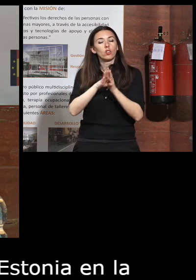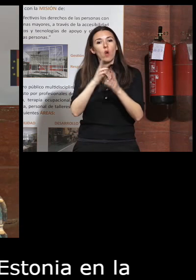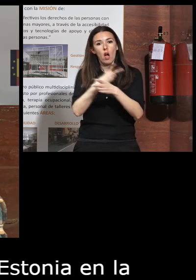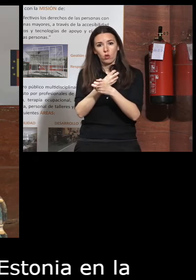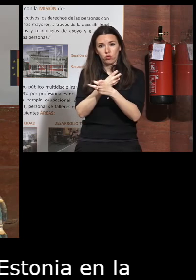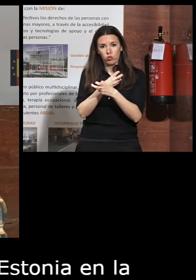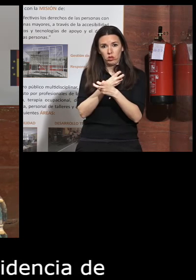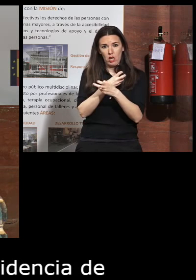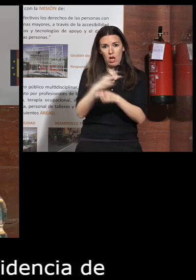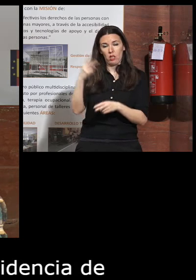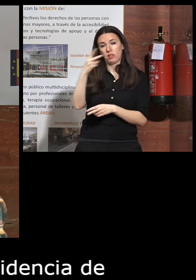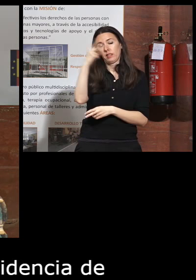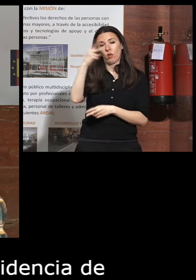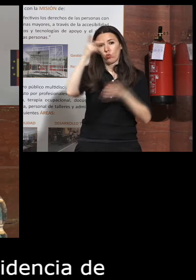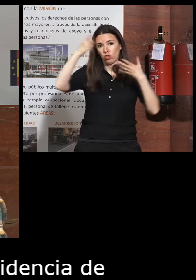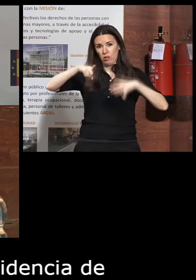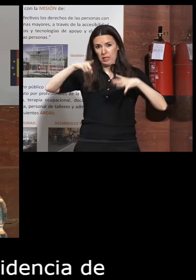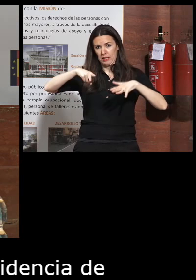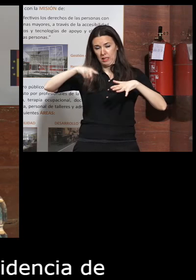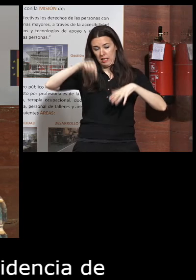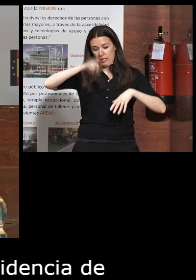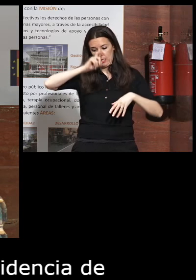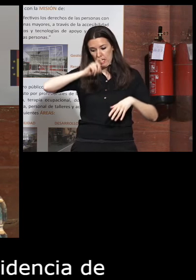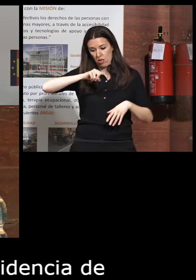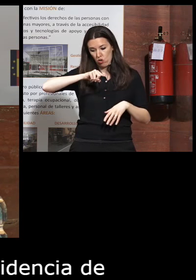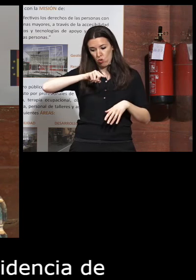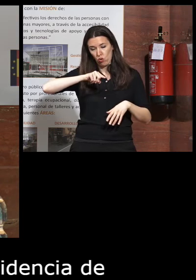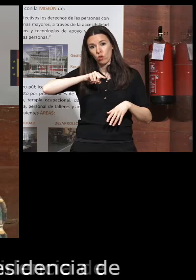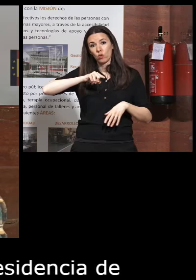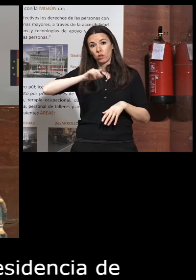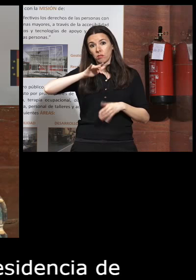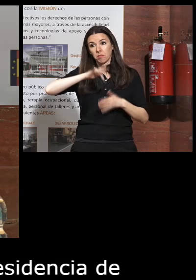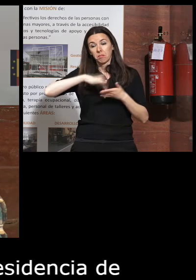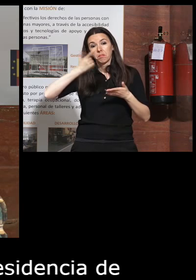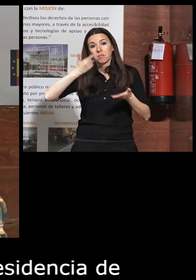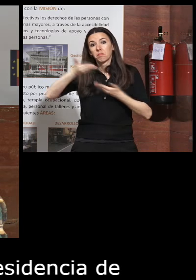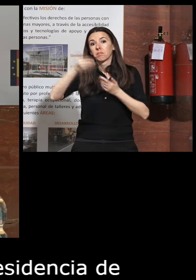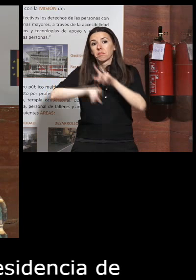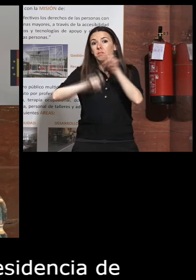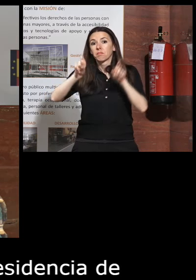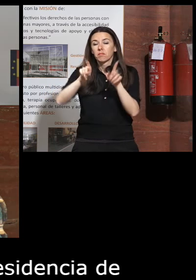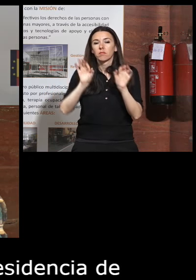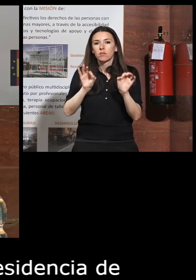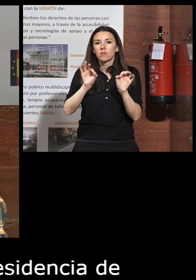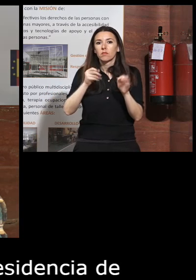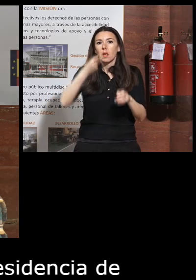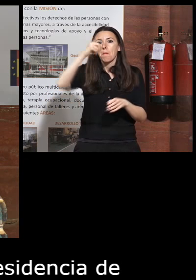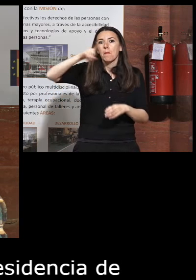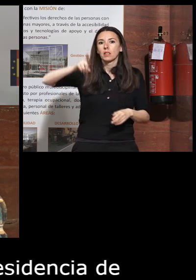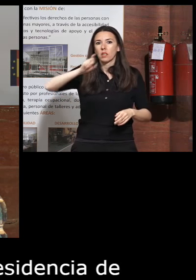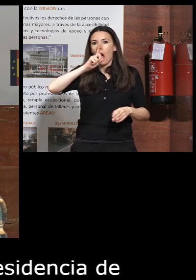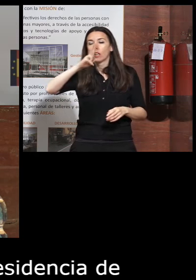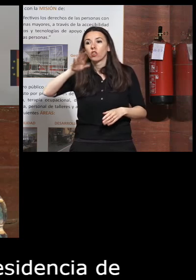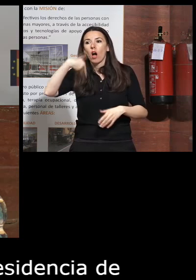en el segundo semestre de este año y ya veremos en los próximos meses y años